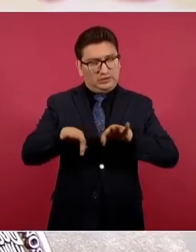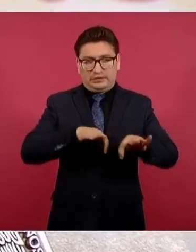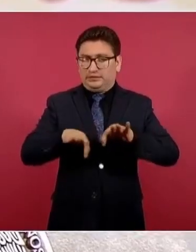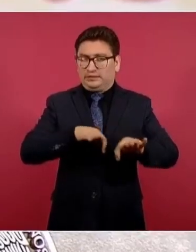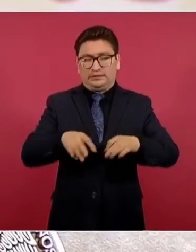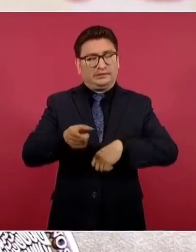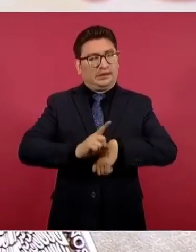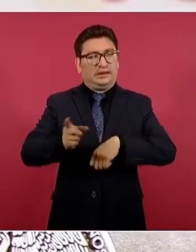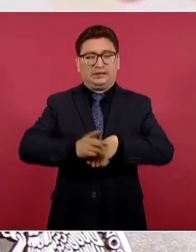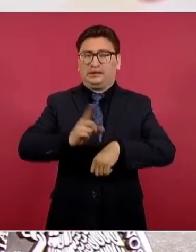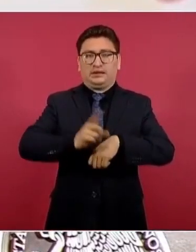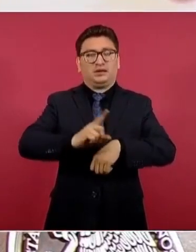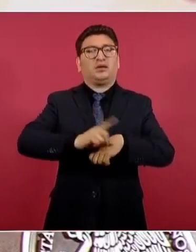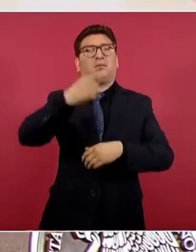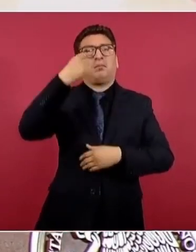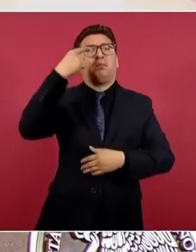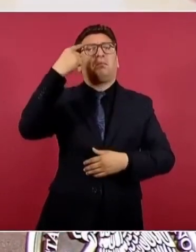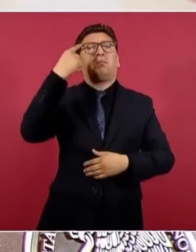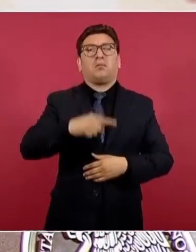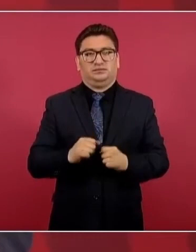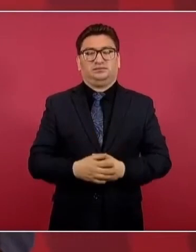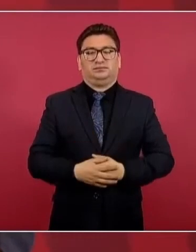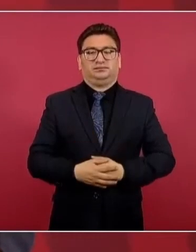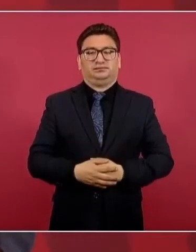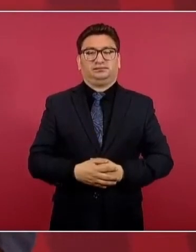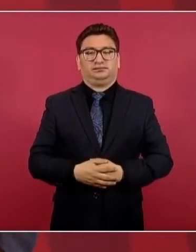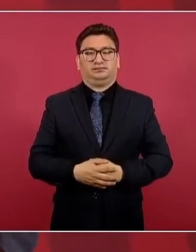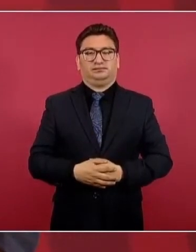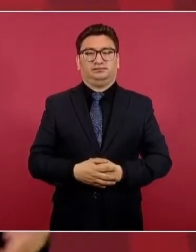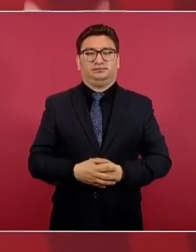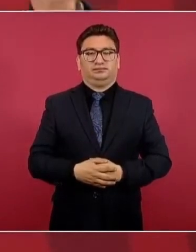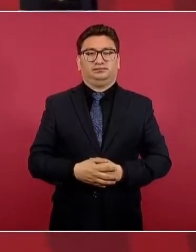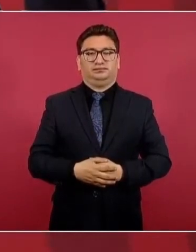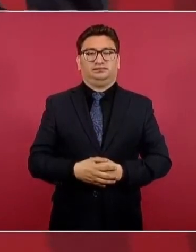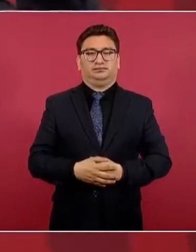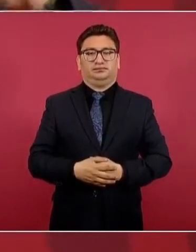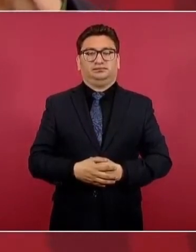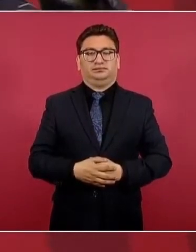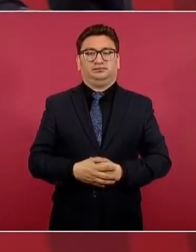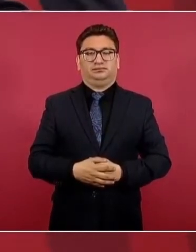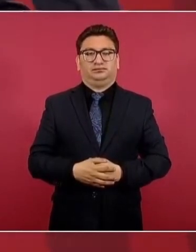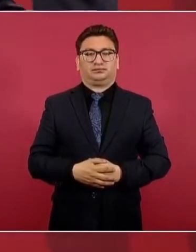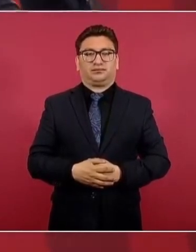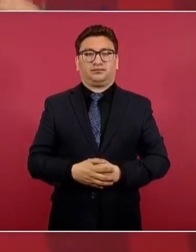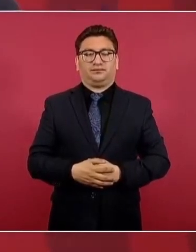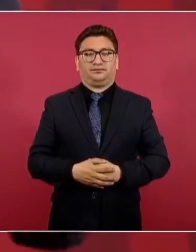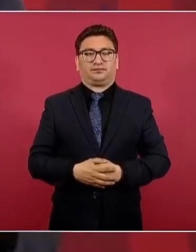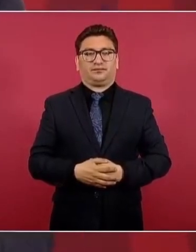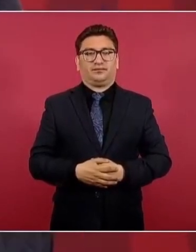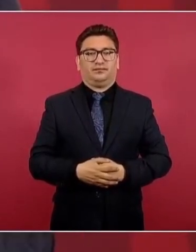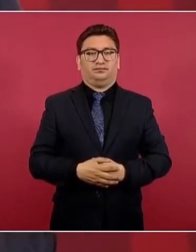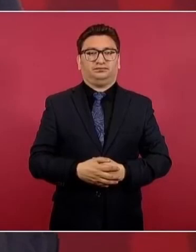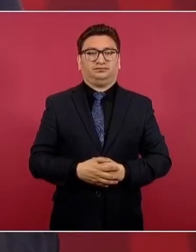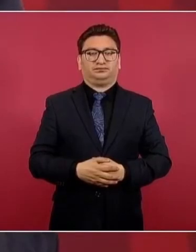para garantizar la paz enfrentando a